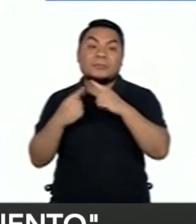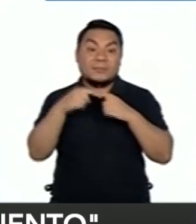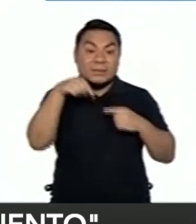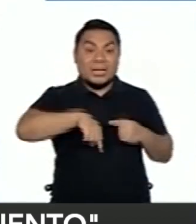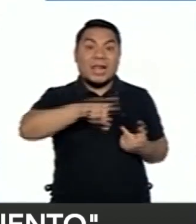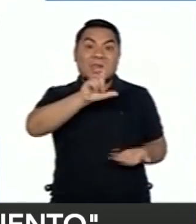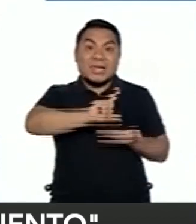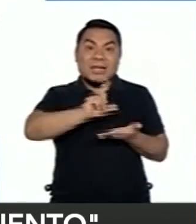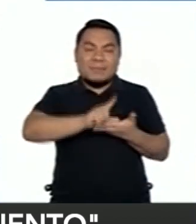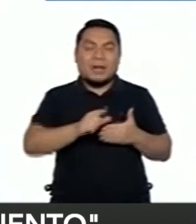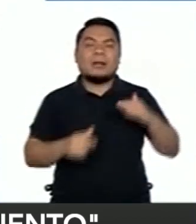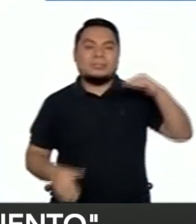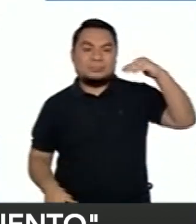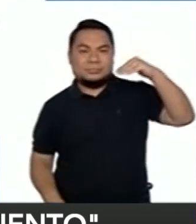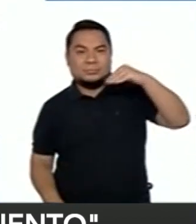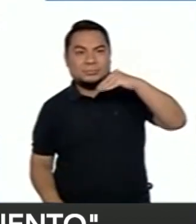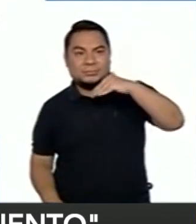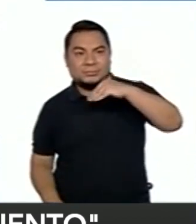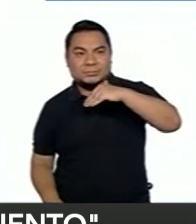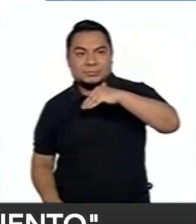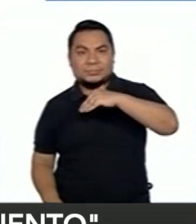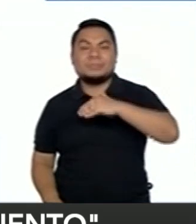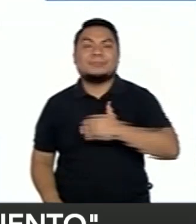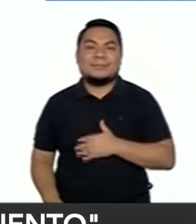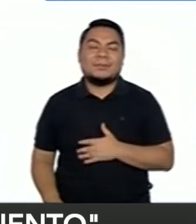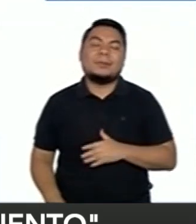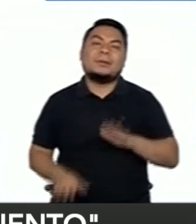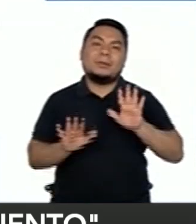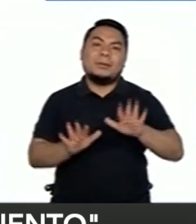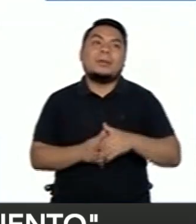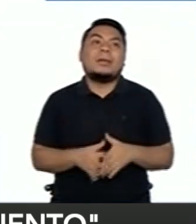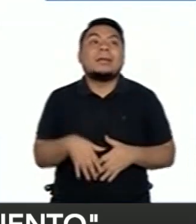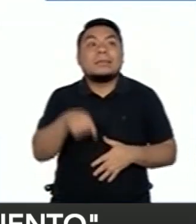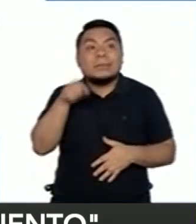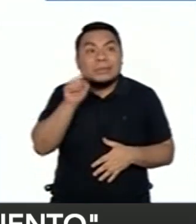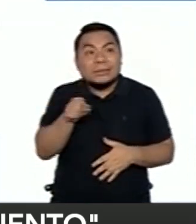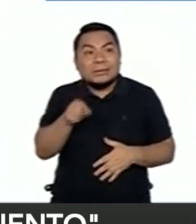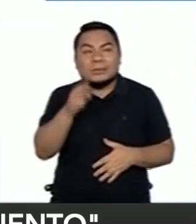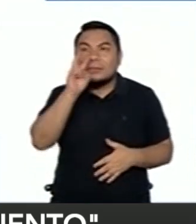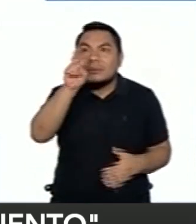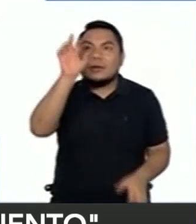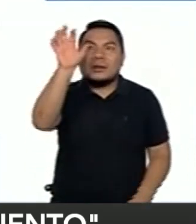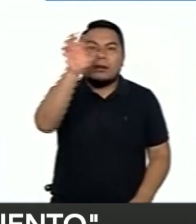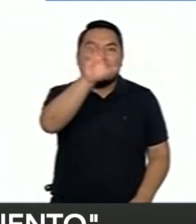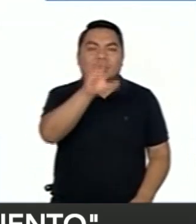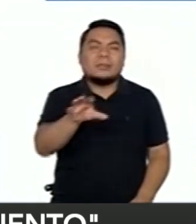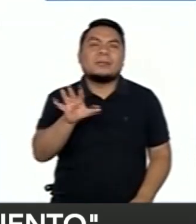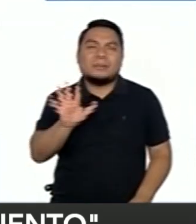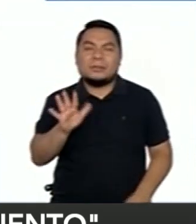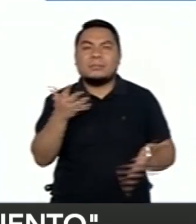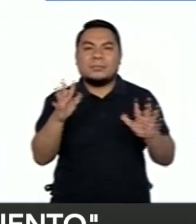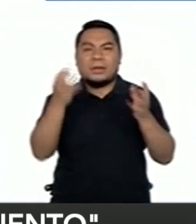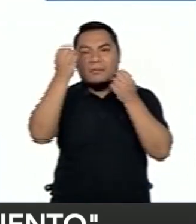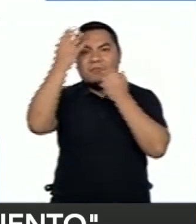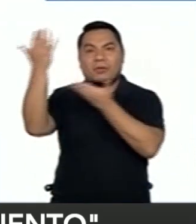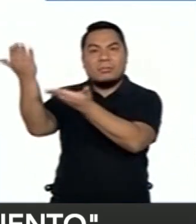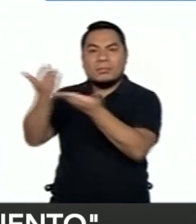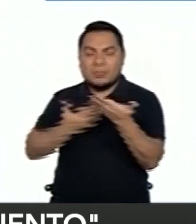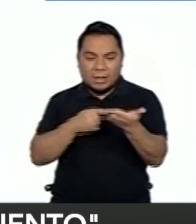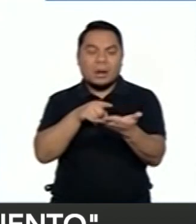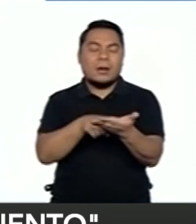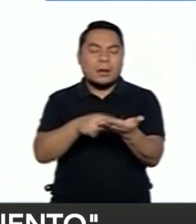Entonces, esa situación son las que en promedio nos